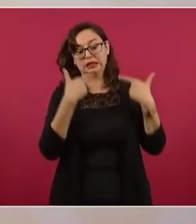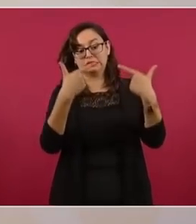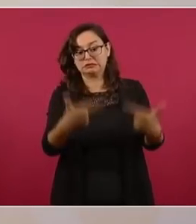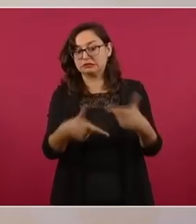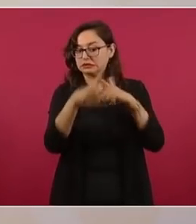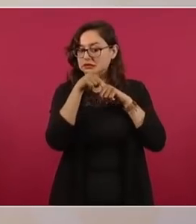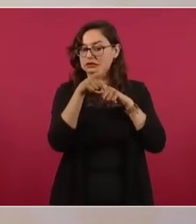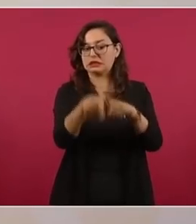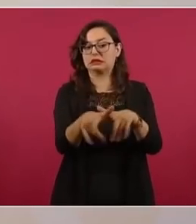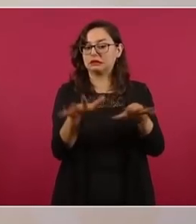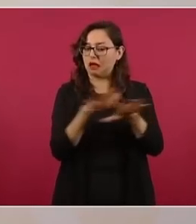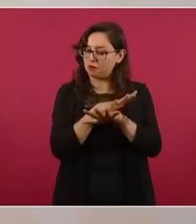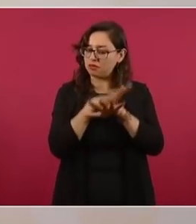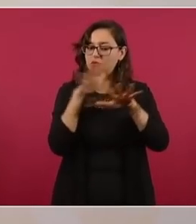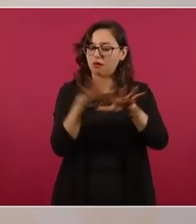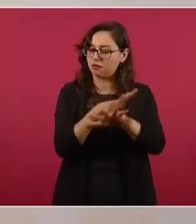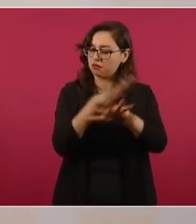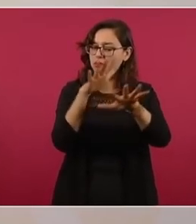Continuidad con cambio.